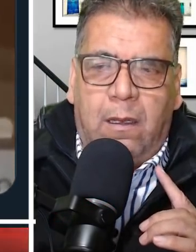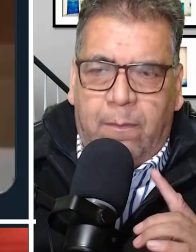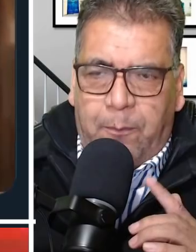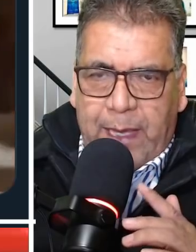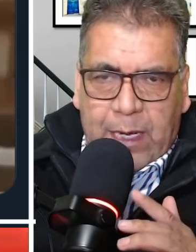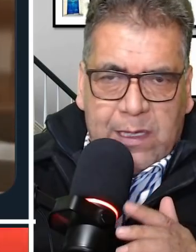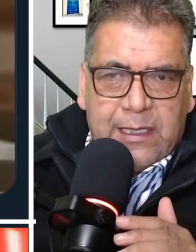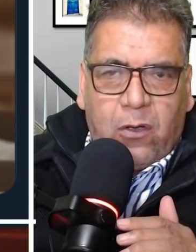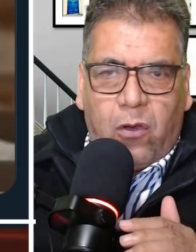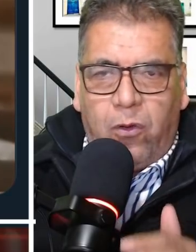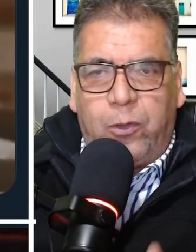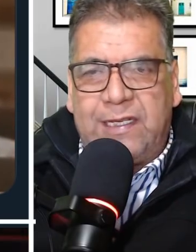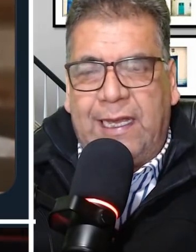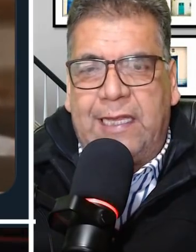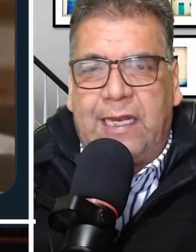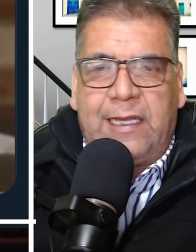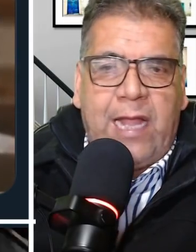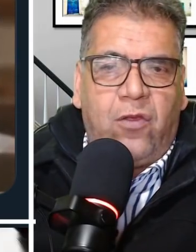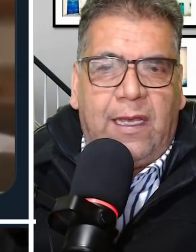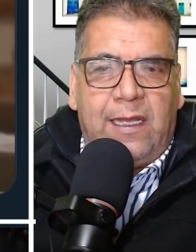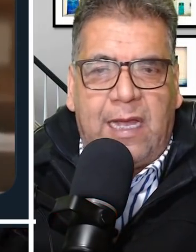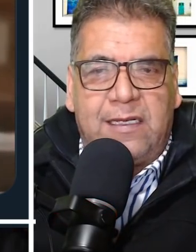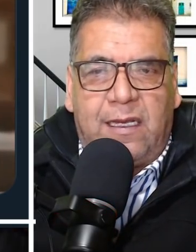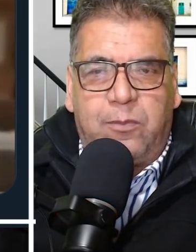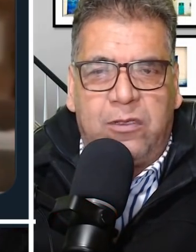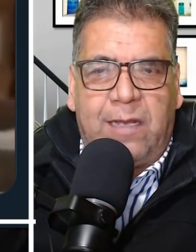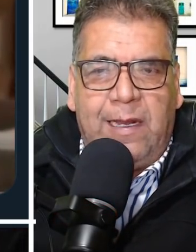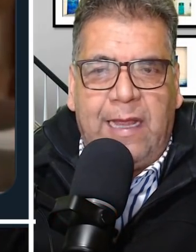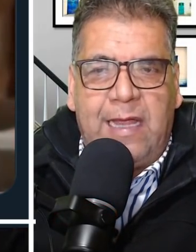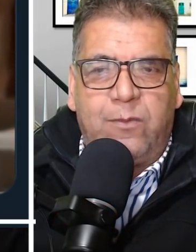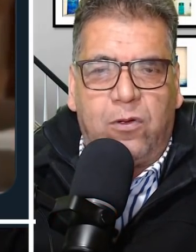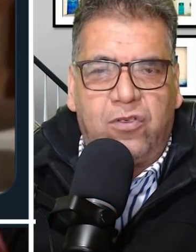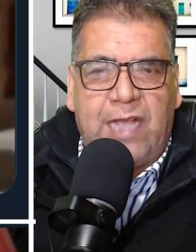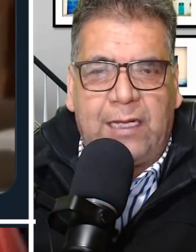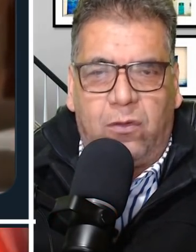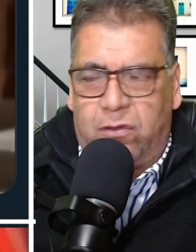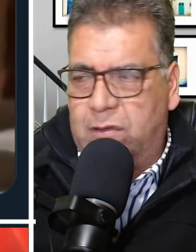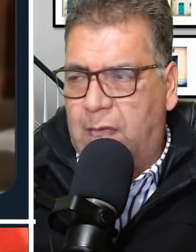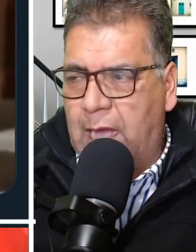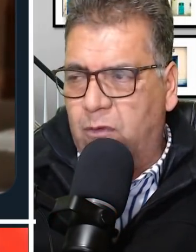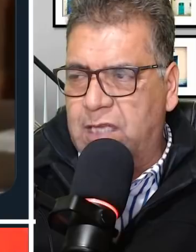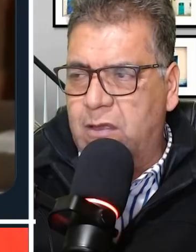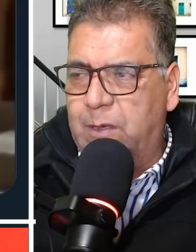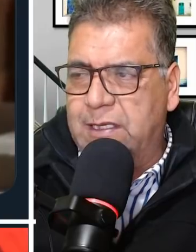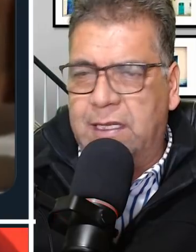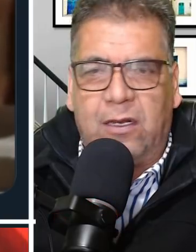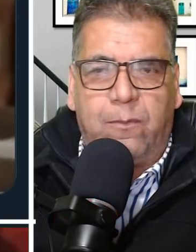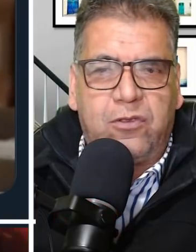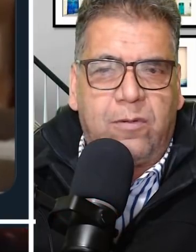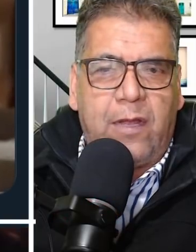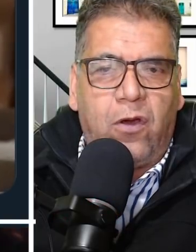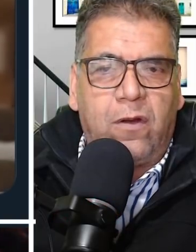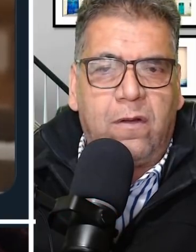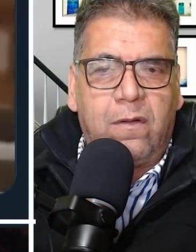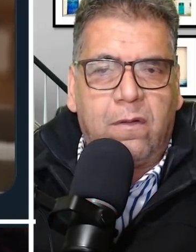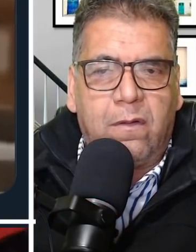Pero este corrupto seguirá tratando de quitarse responsabilidades por sus actos, acusando al presidente López